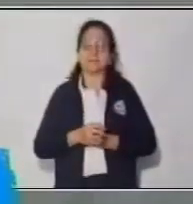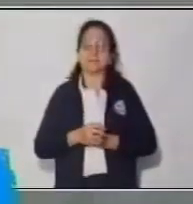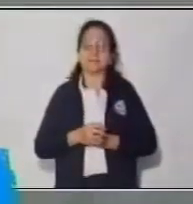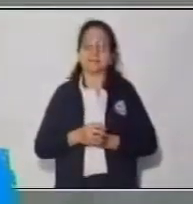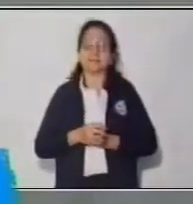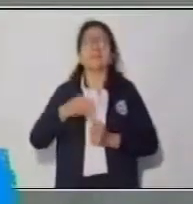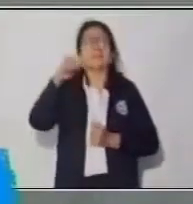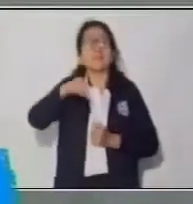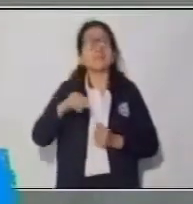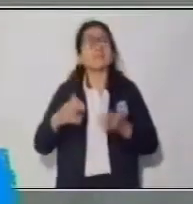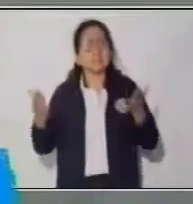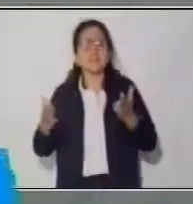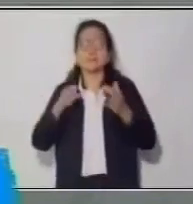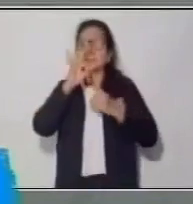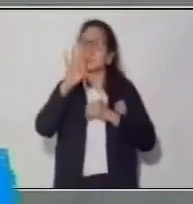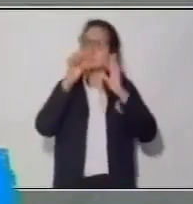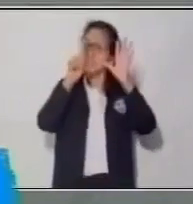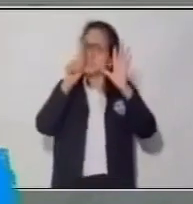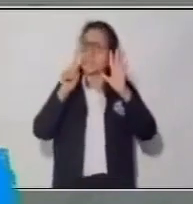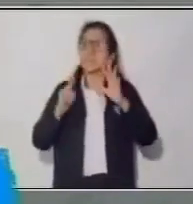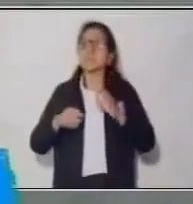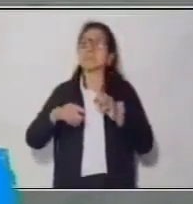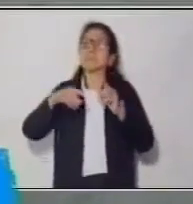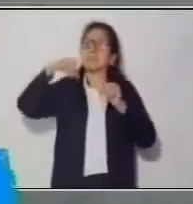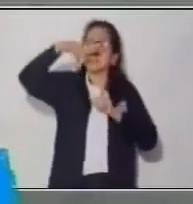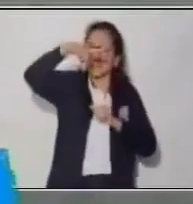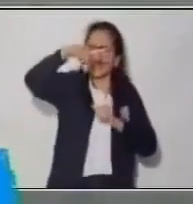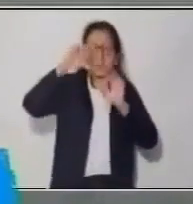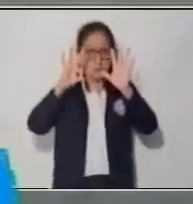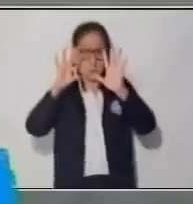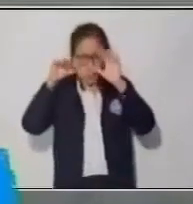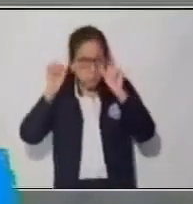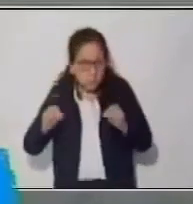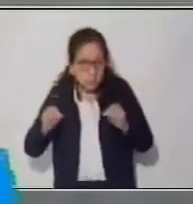Ahora, 36 es divisible dentro de 8.